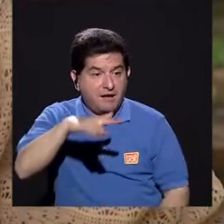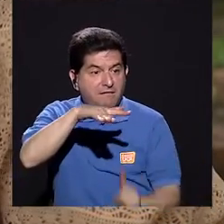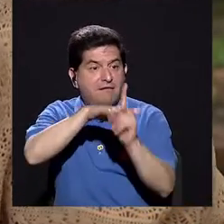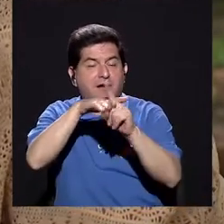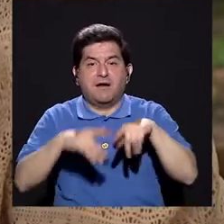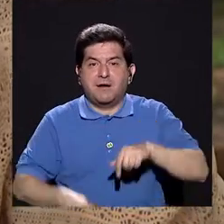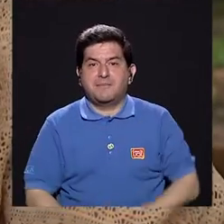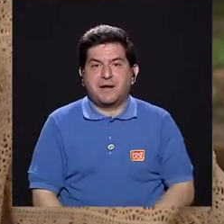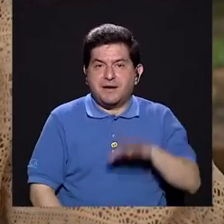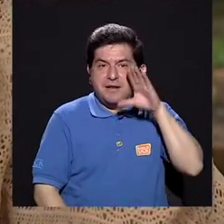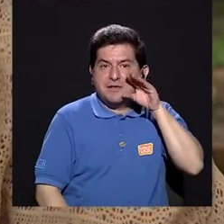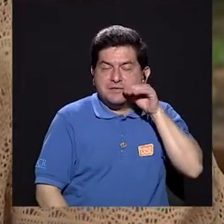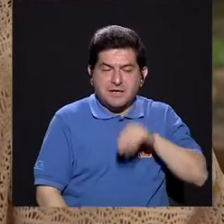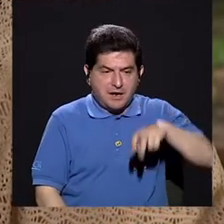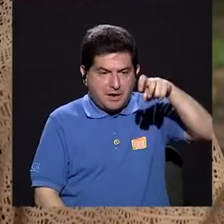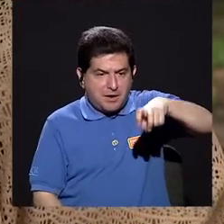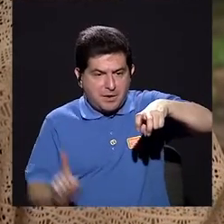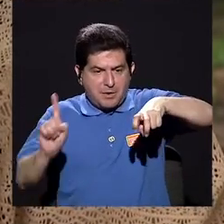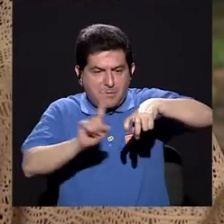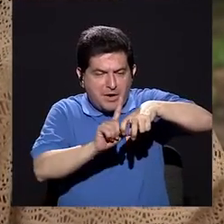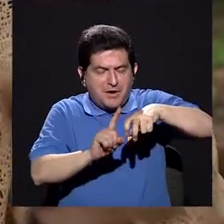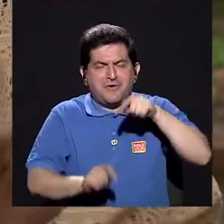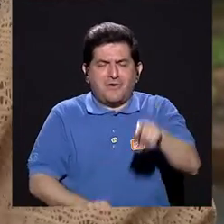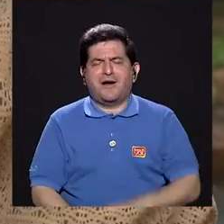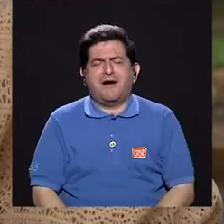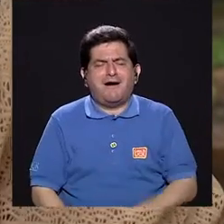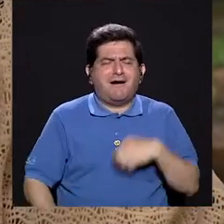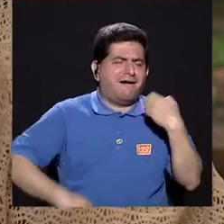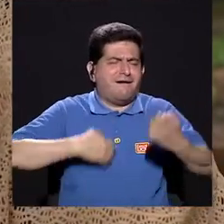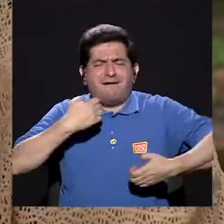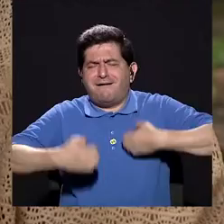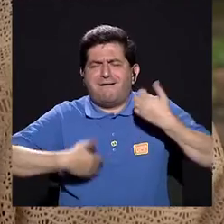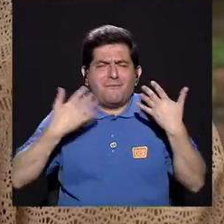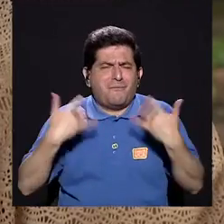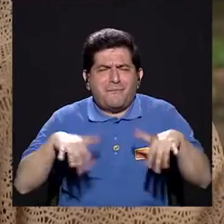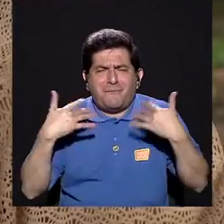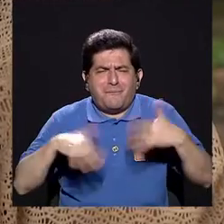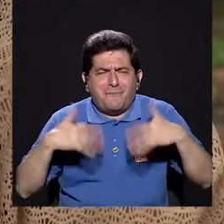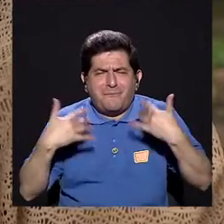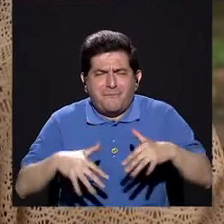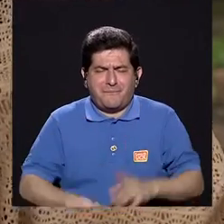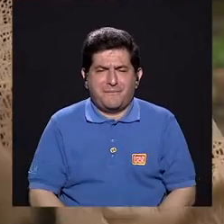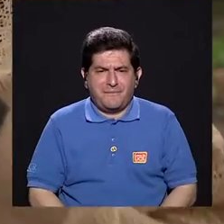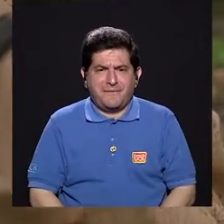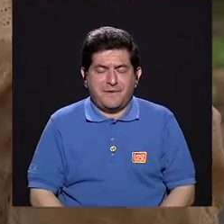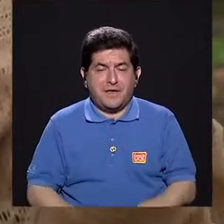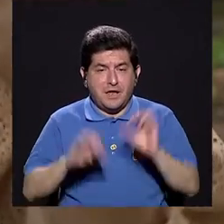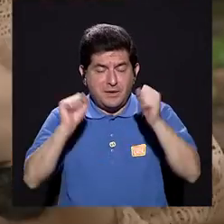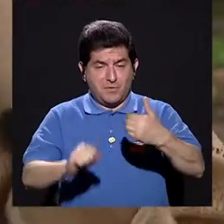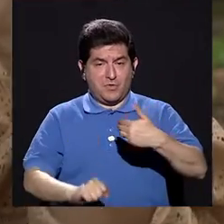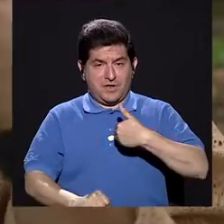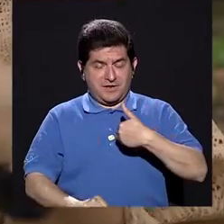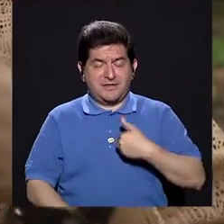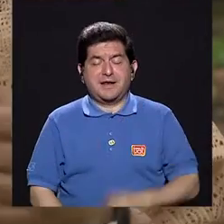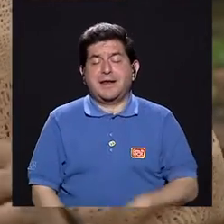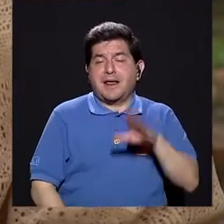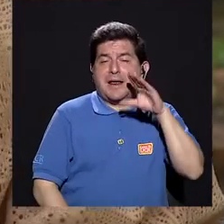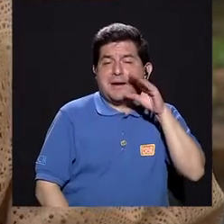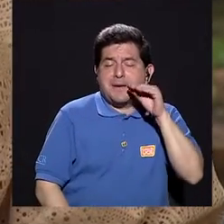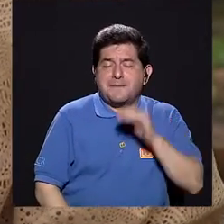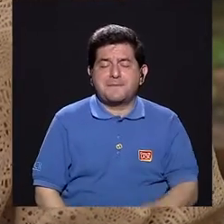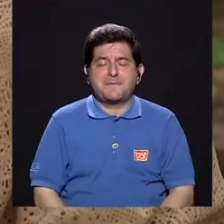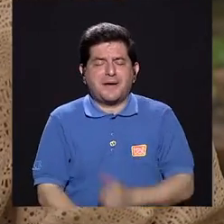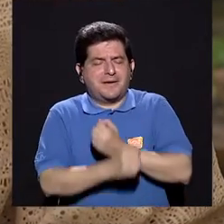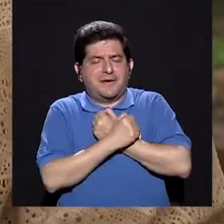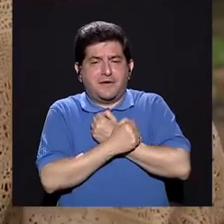perro, para ellos es una gran emoción. Y el recibir el cariño del perro, porque el